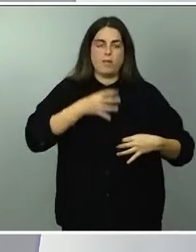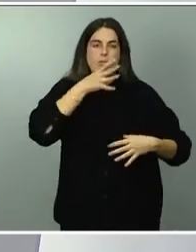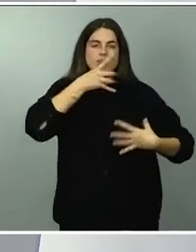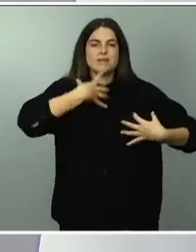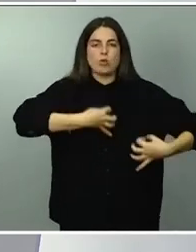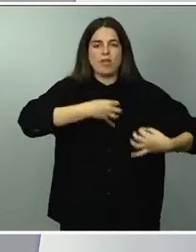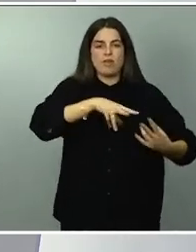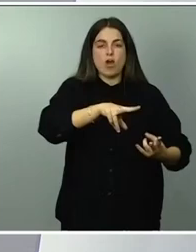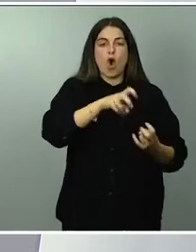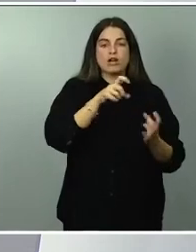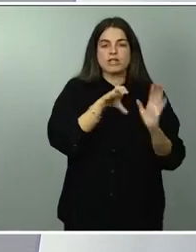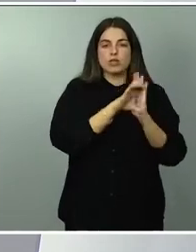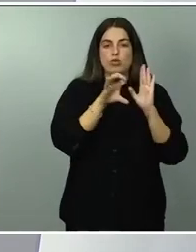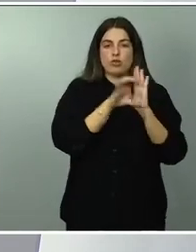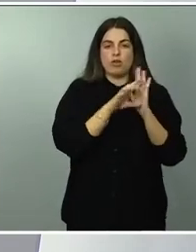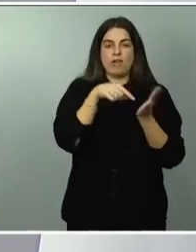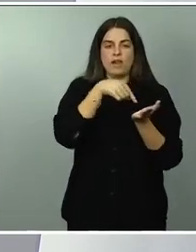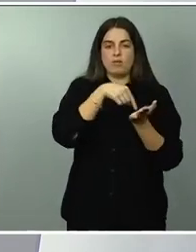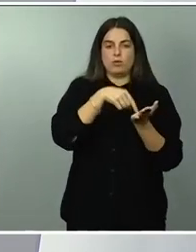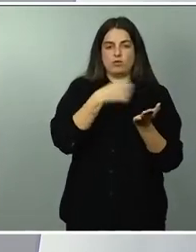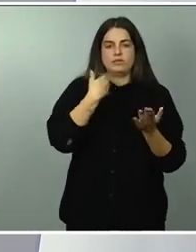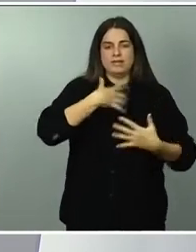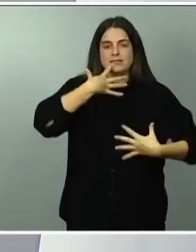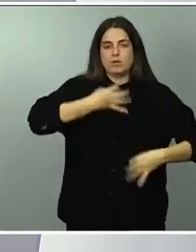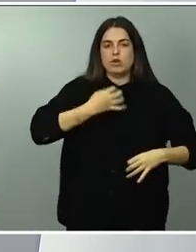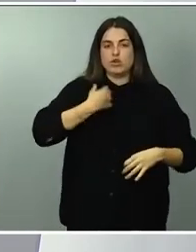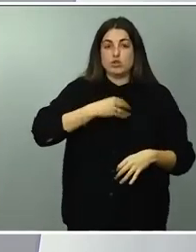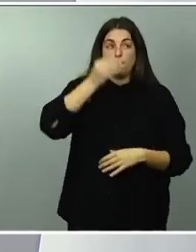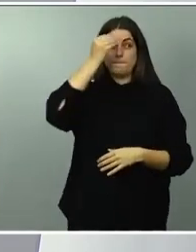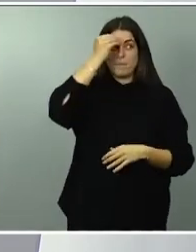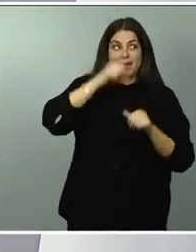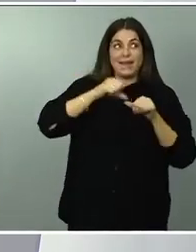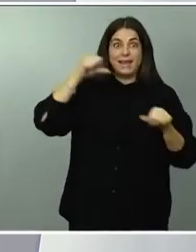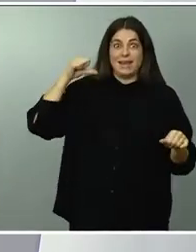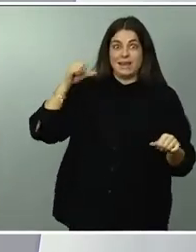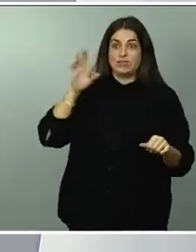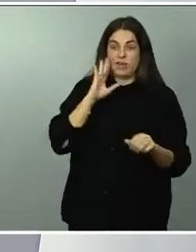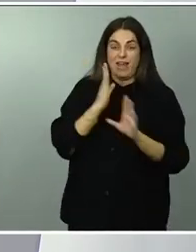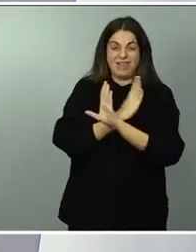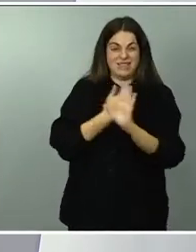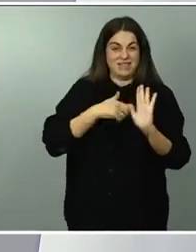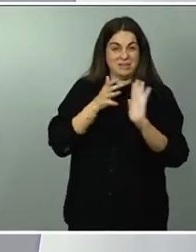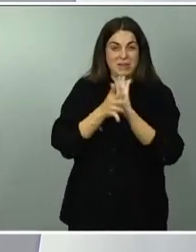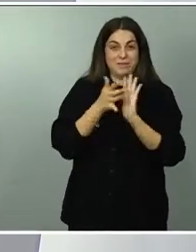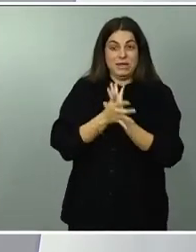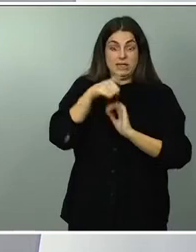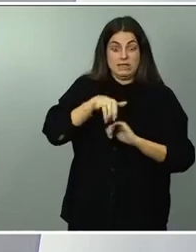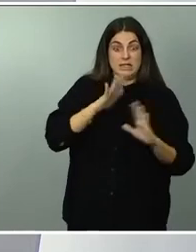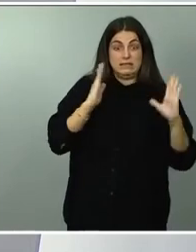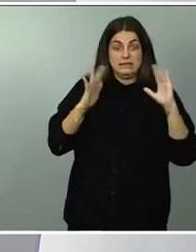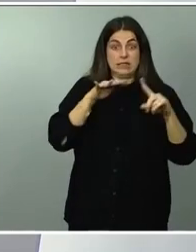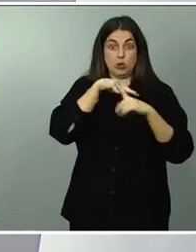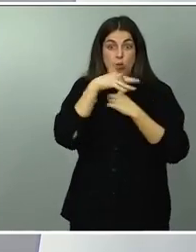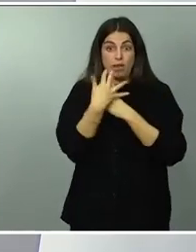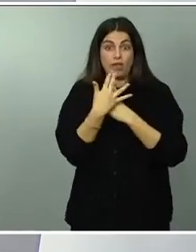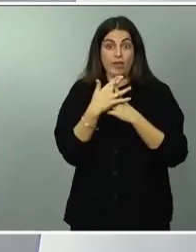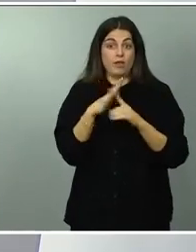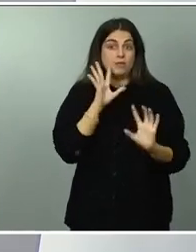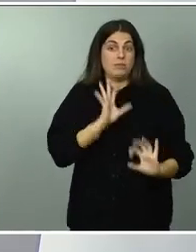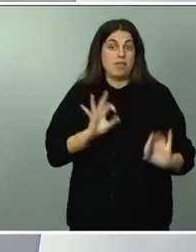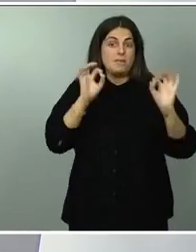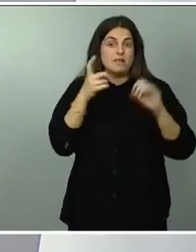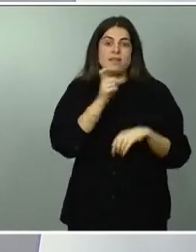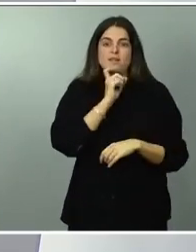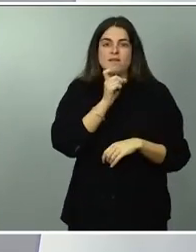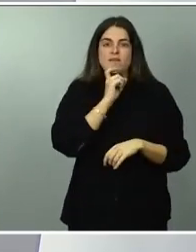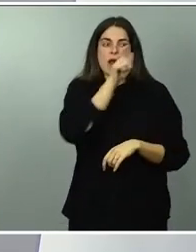porque les acabo de trasladar el porque pensamos que en este momento de especiales dificultades hay que pedirle un mayor esfuerzo a aquellos